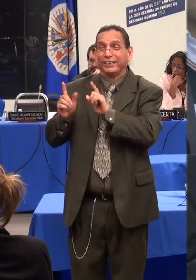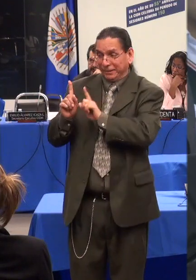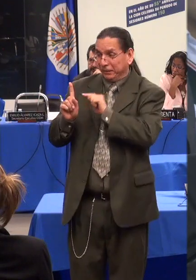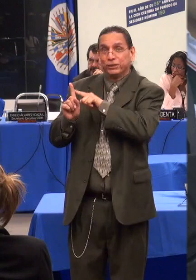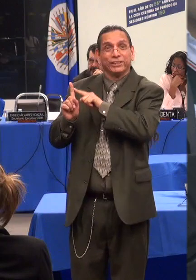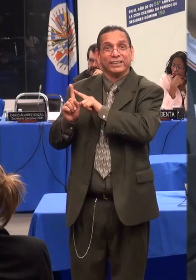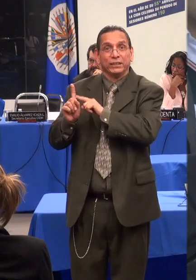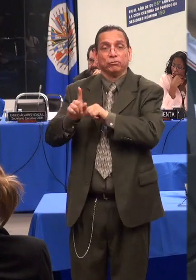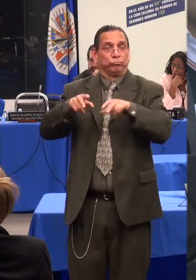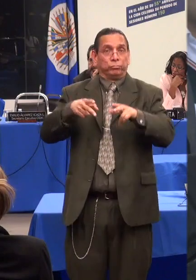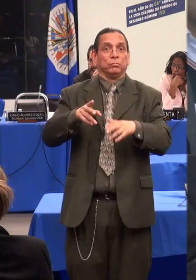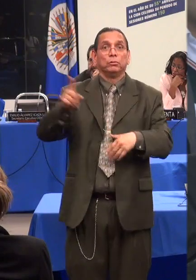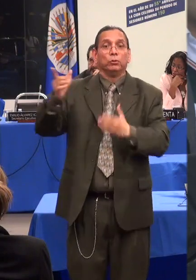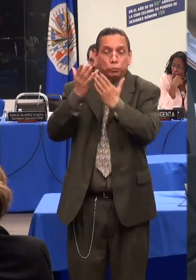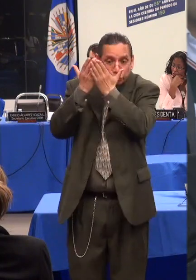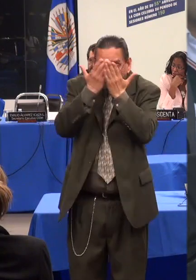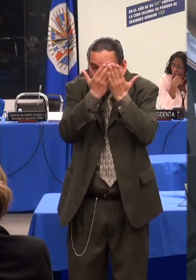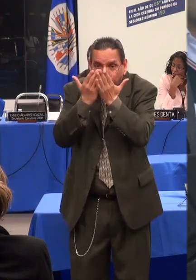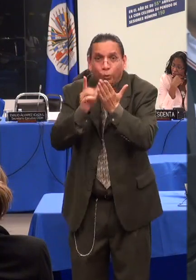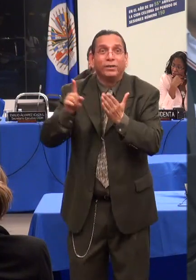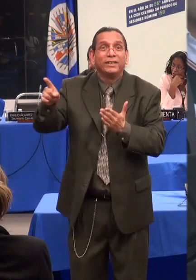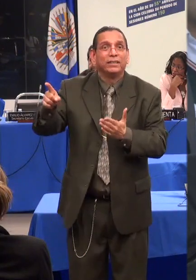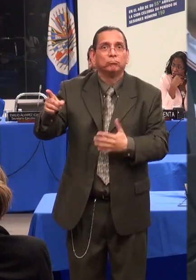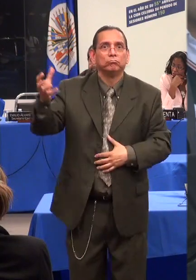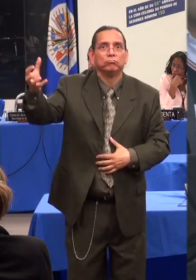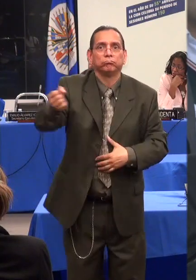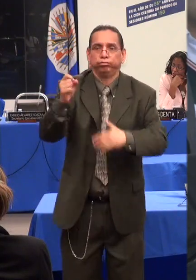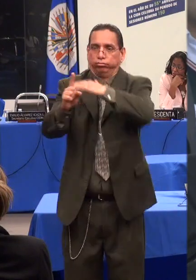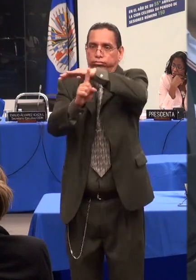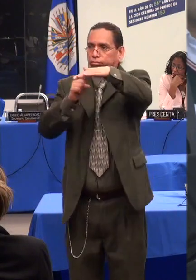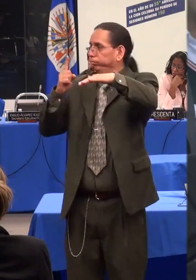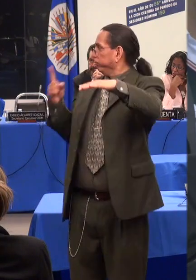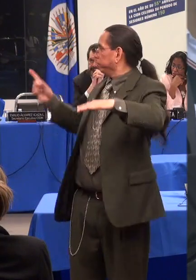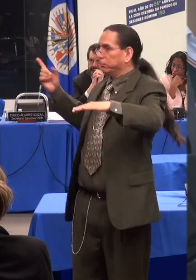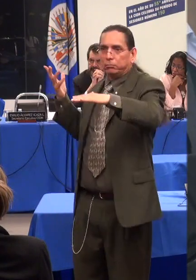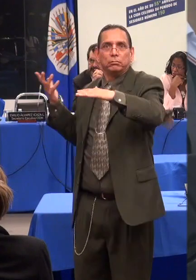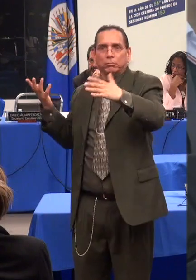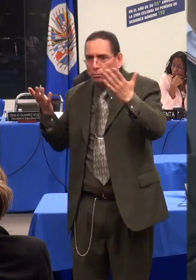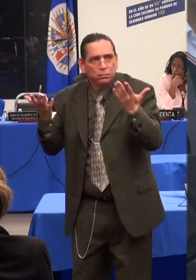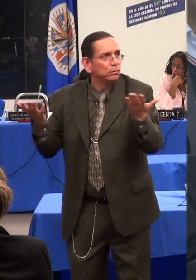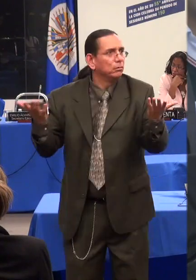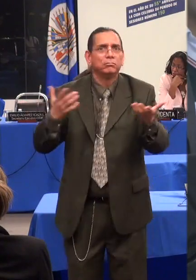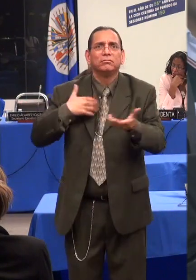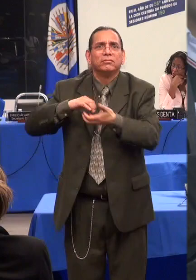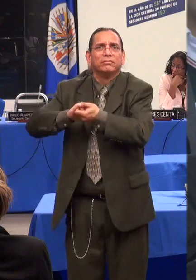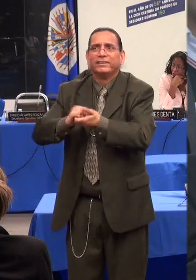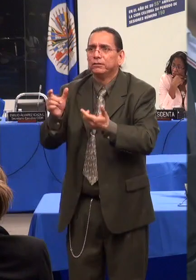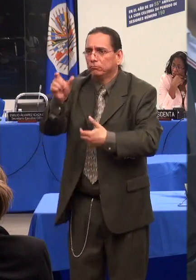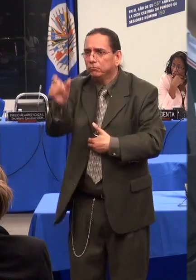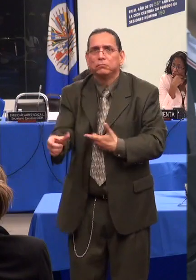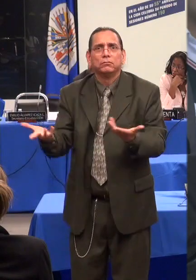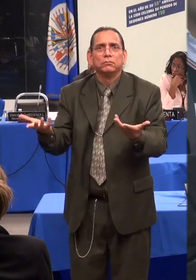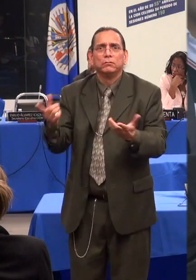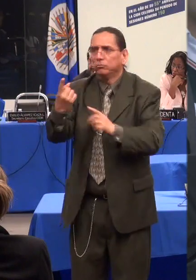parte me tratan como una niña pequeña. Cambia el chip. Cambia el chip.